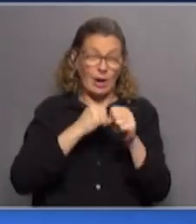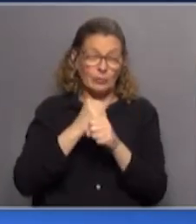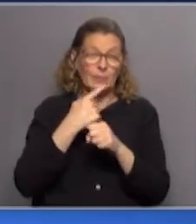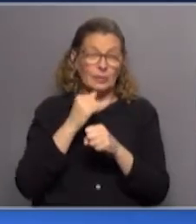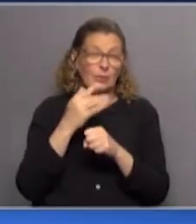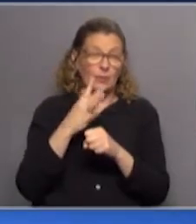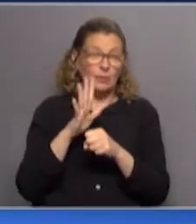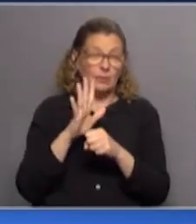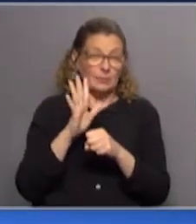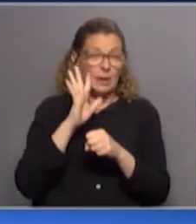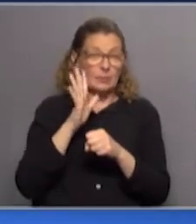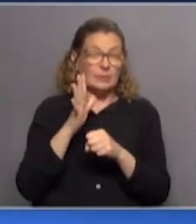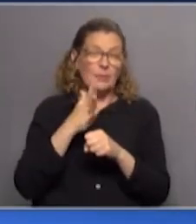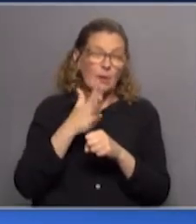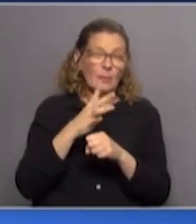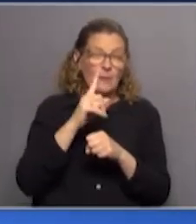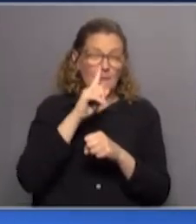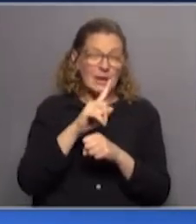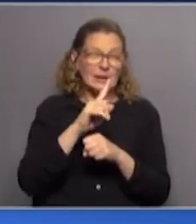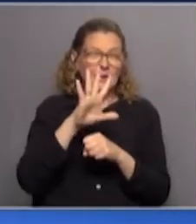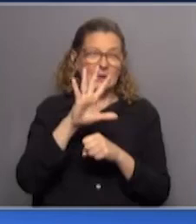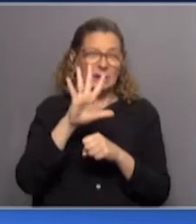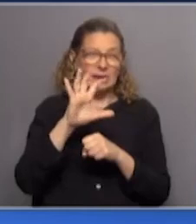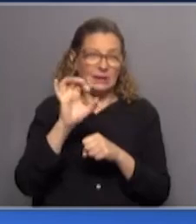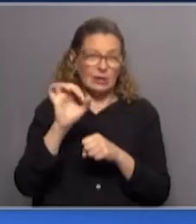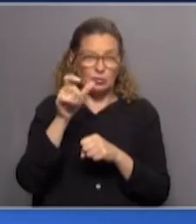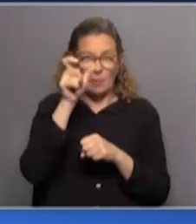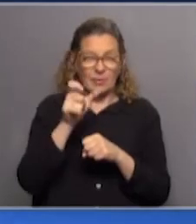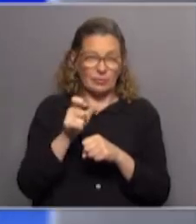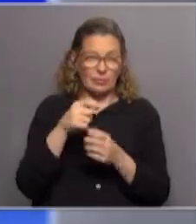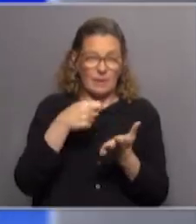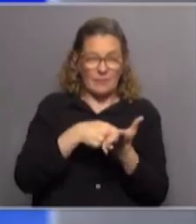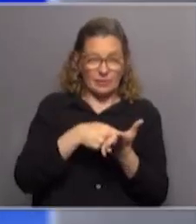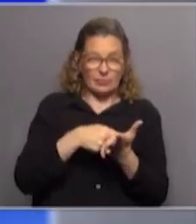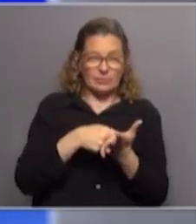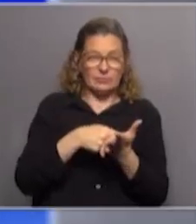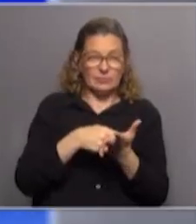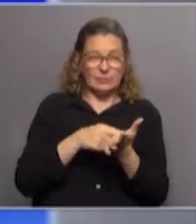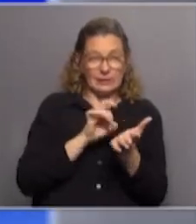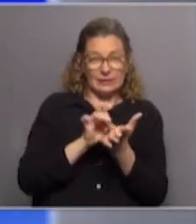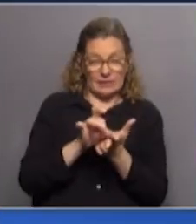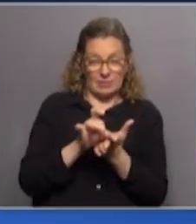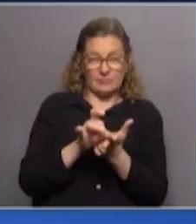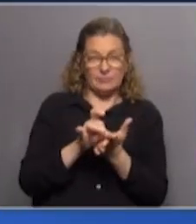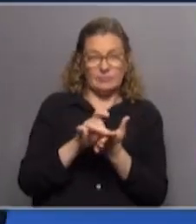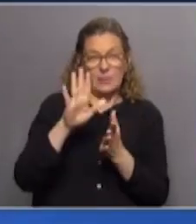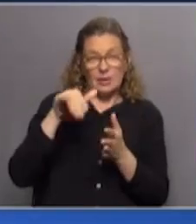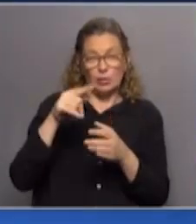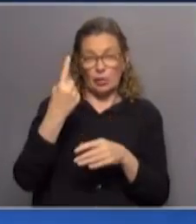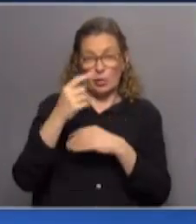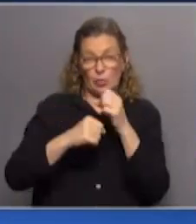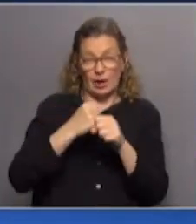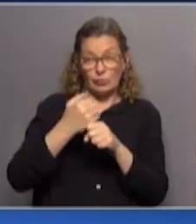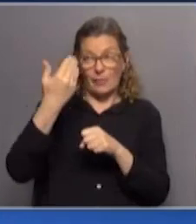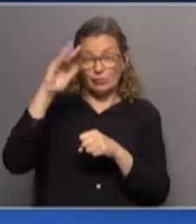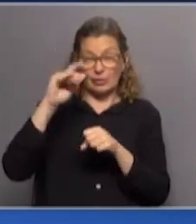capaz que me estoy comiendo algún ajuste, pero debe andar en 1.500, 1.600 pesos. Lo que recibe la mutualista del sistema. Y la de menores de un año y la de